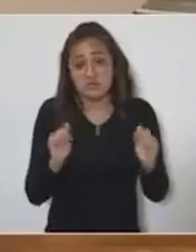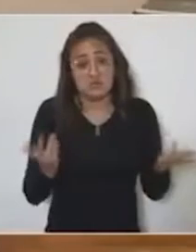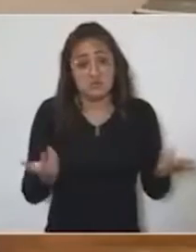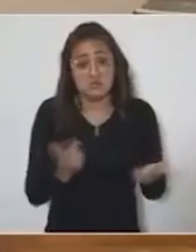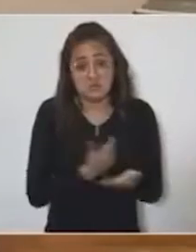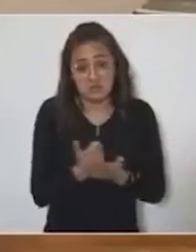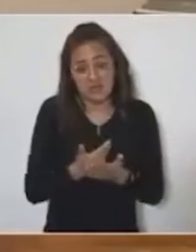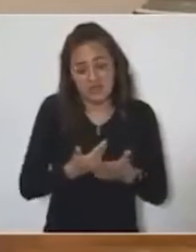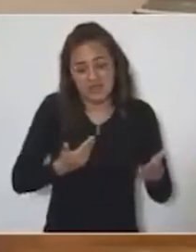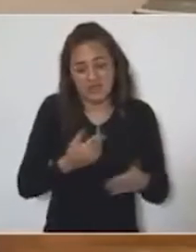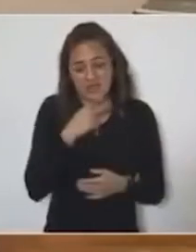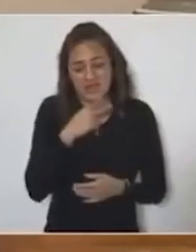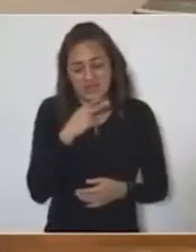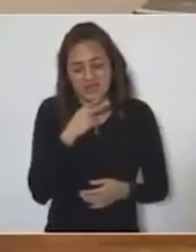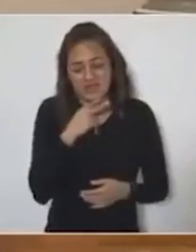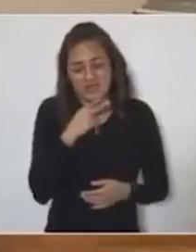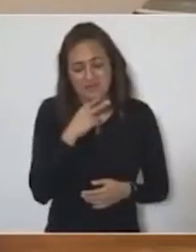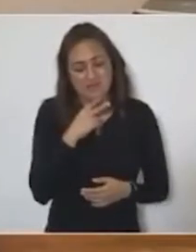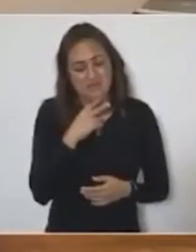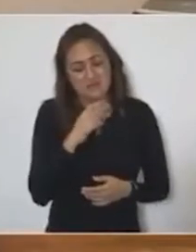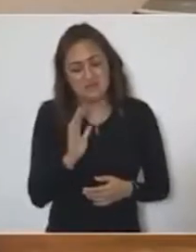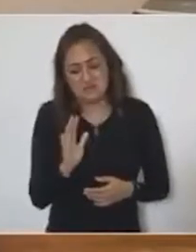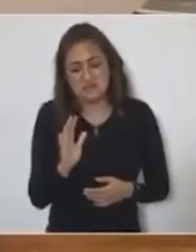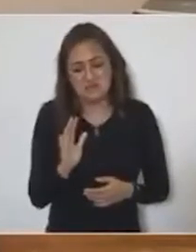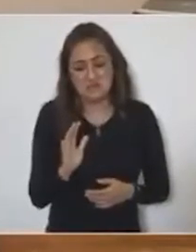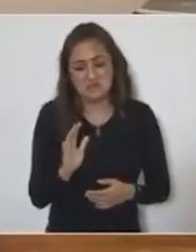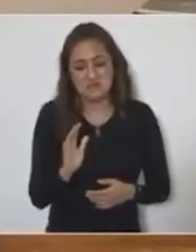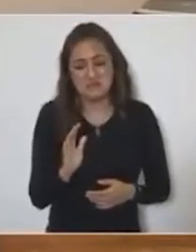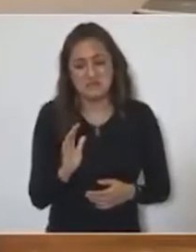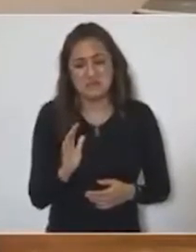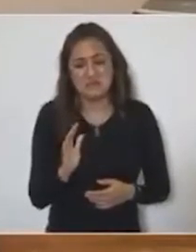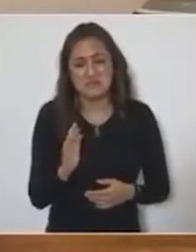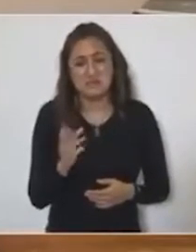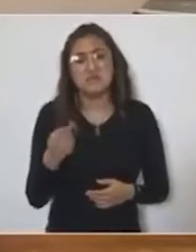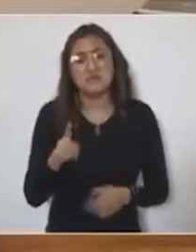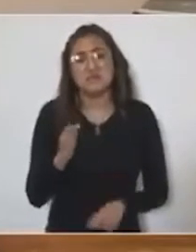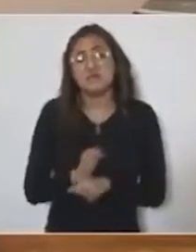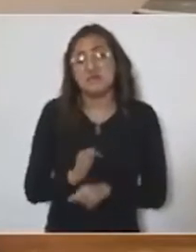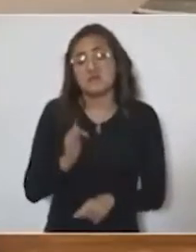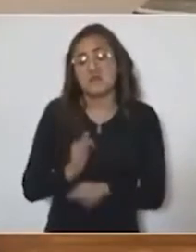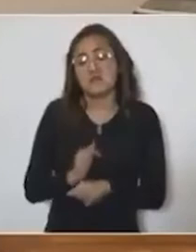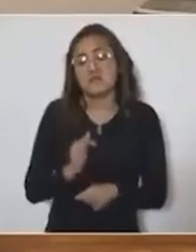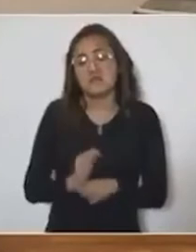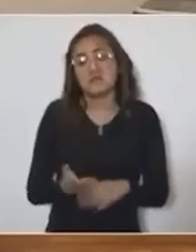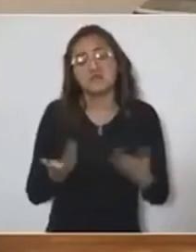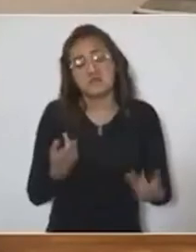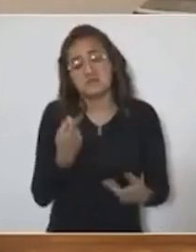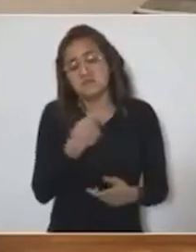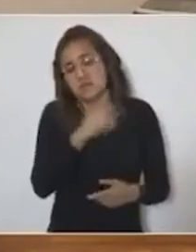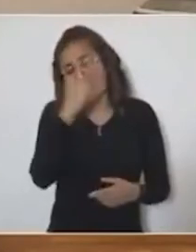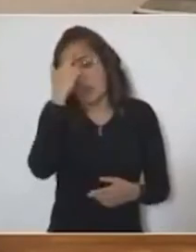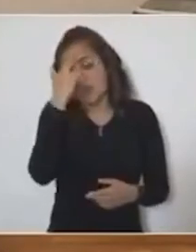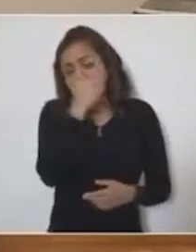poder dar anticipos a Guinaldos, tendrán razones particulares,